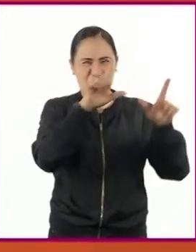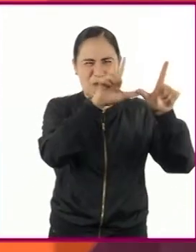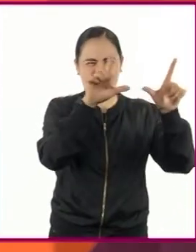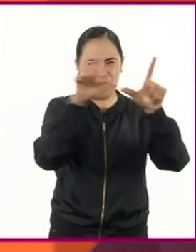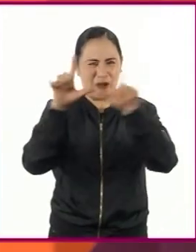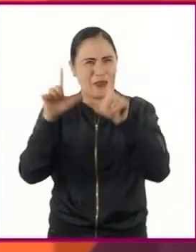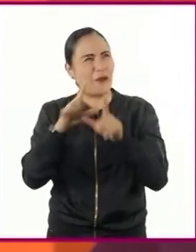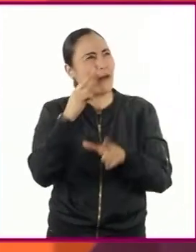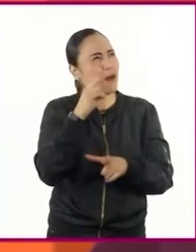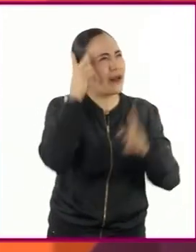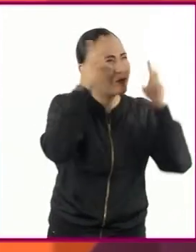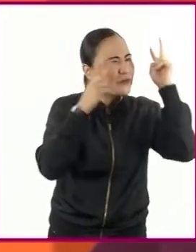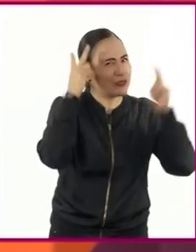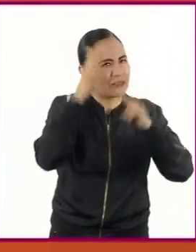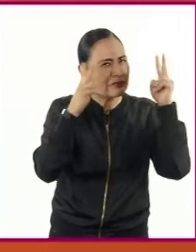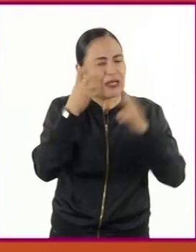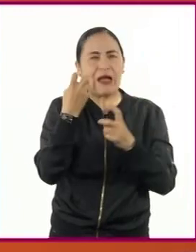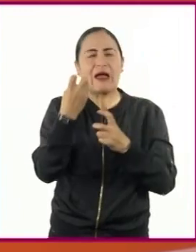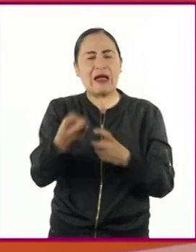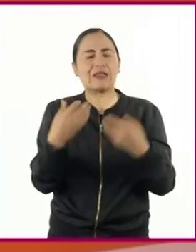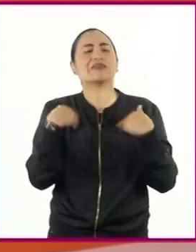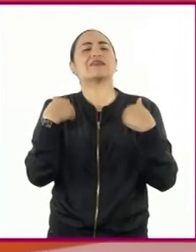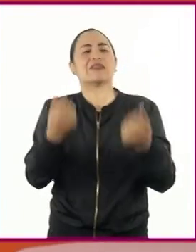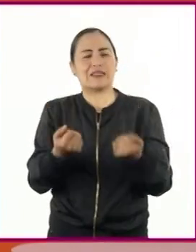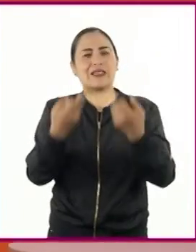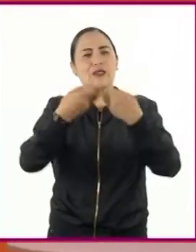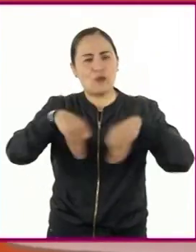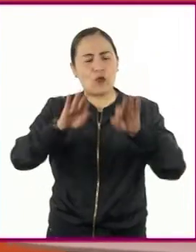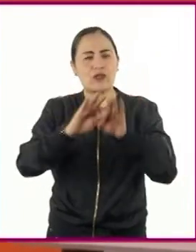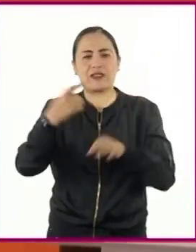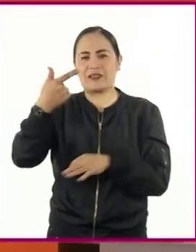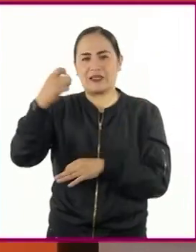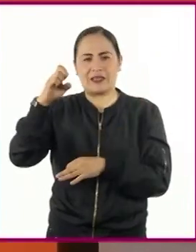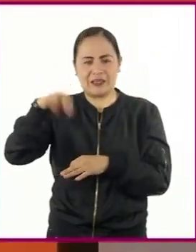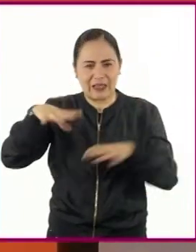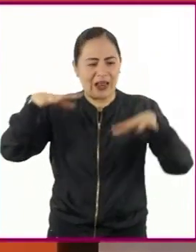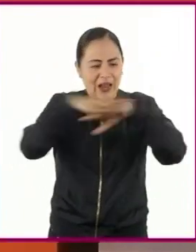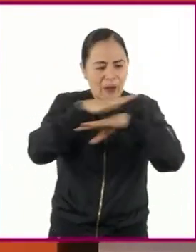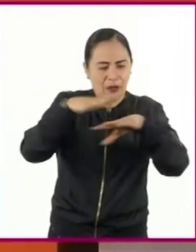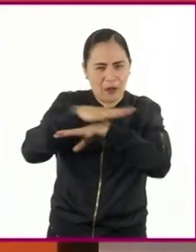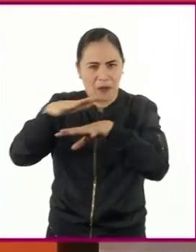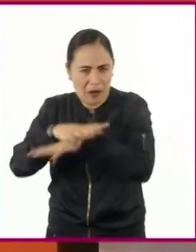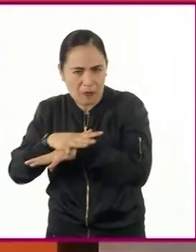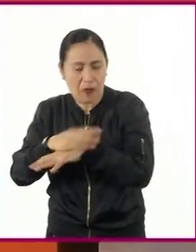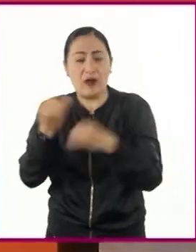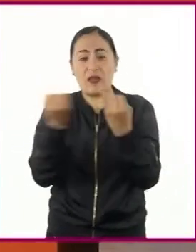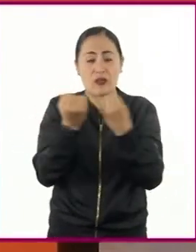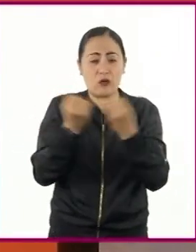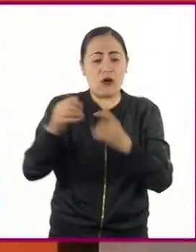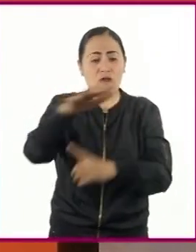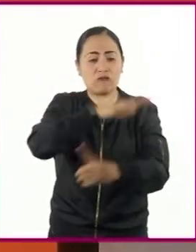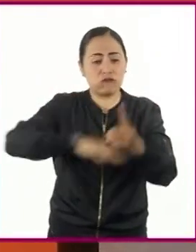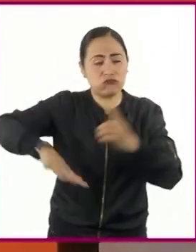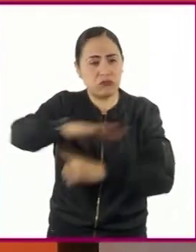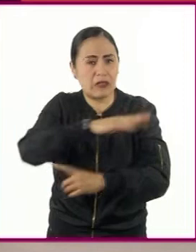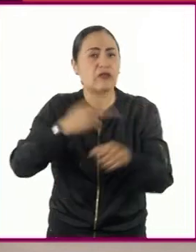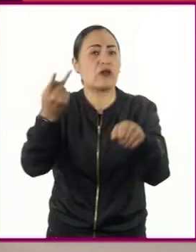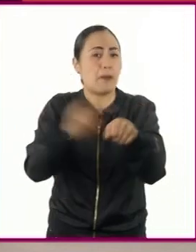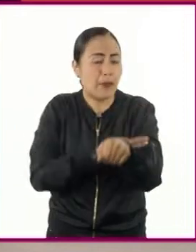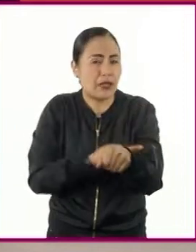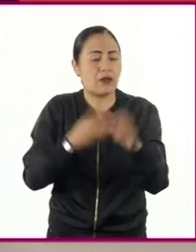importante puede ser la manipulación genética en la producción de organismos y el impacto que puede tener en la naturaleza y la sociedad.